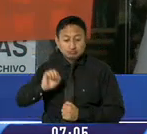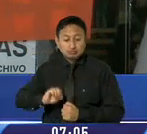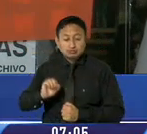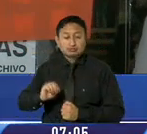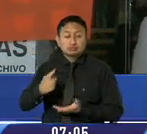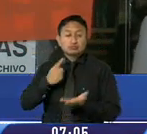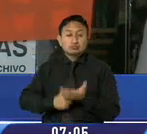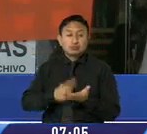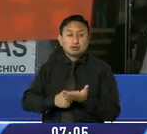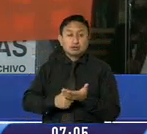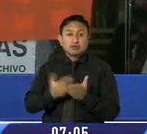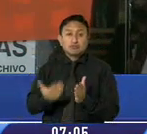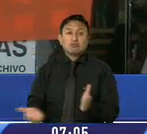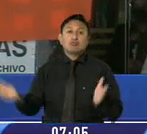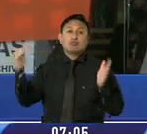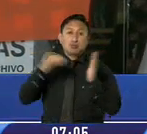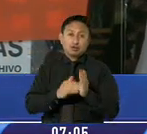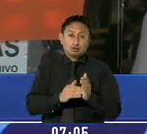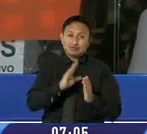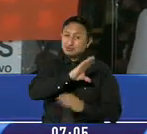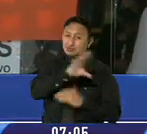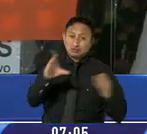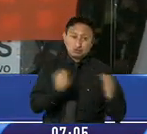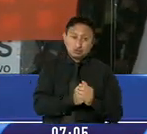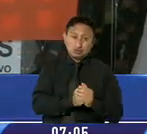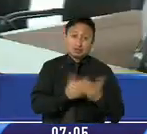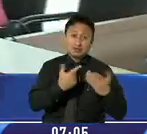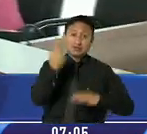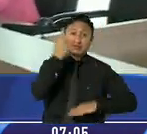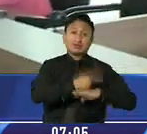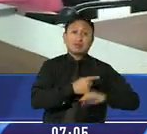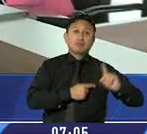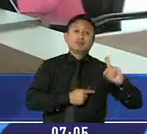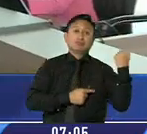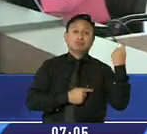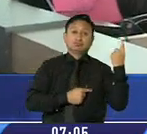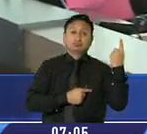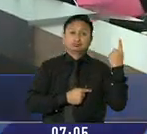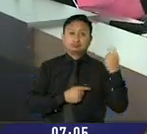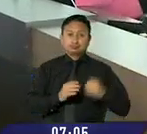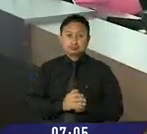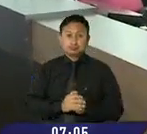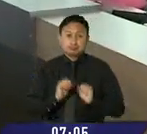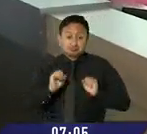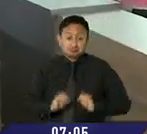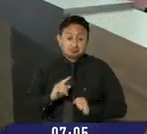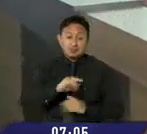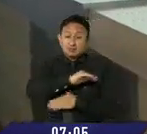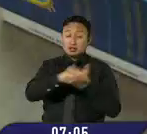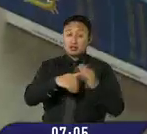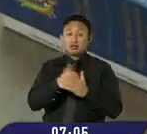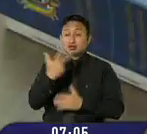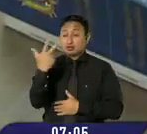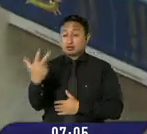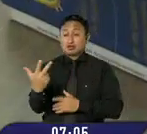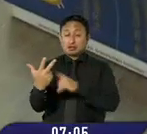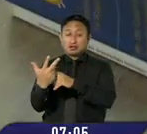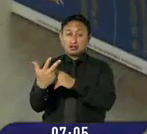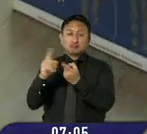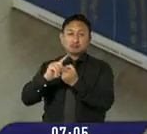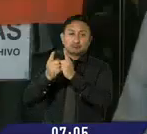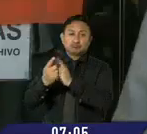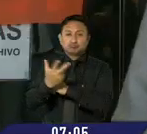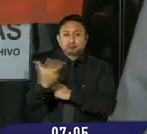que la audiencia tiene que volverse a repetir desde el día uno. Además, se corre el riesgo de que todo el tribunal tenga que ser